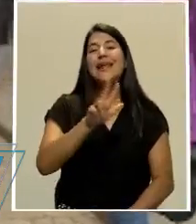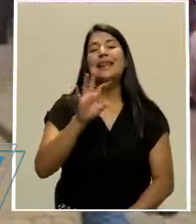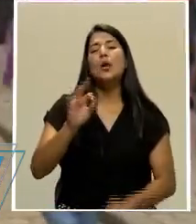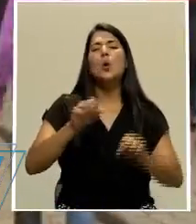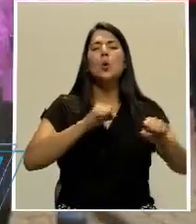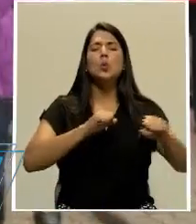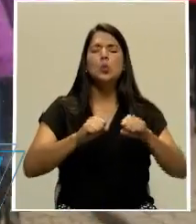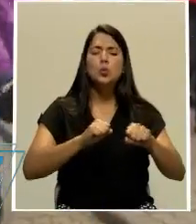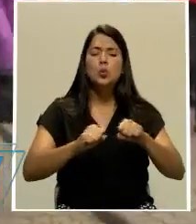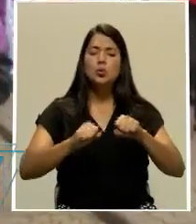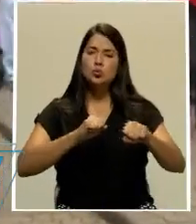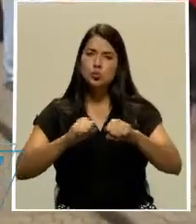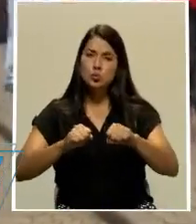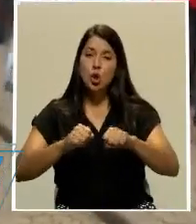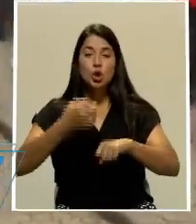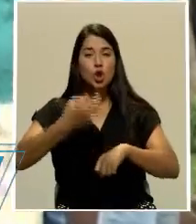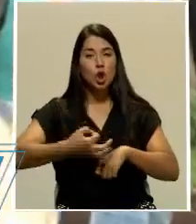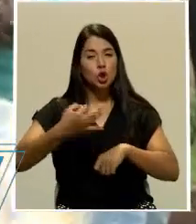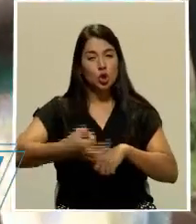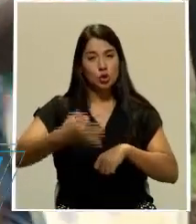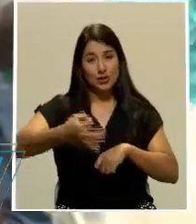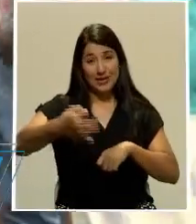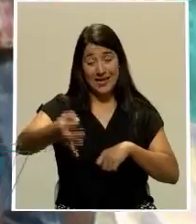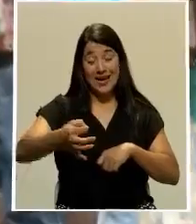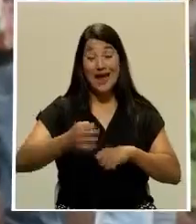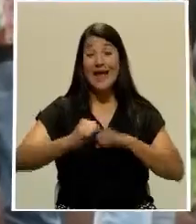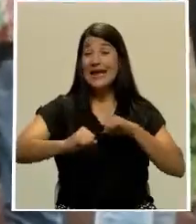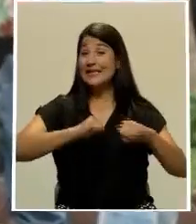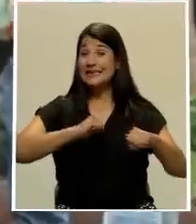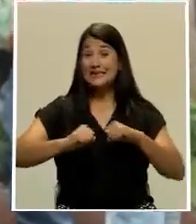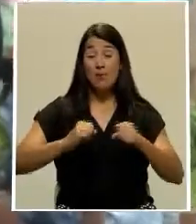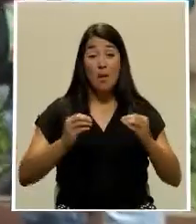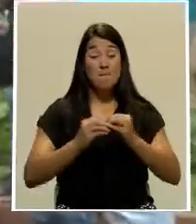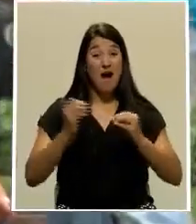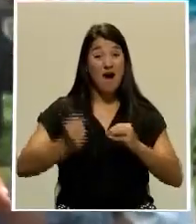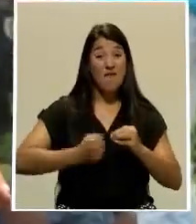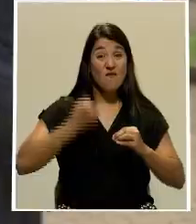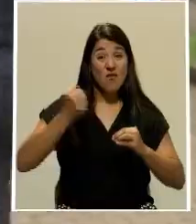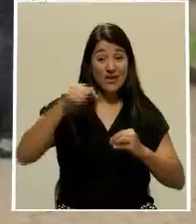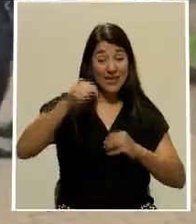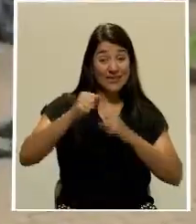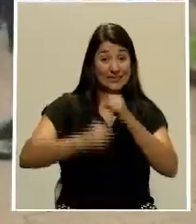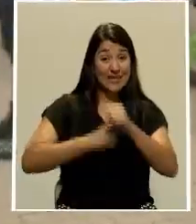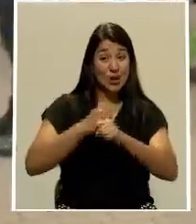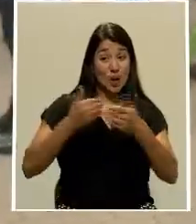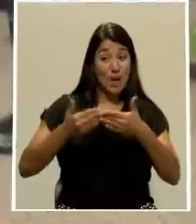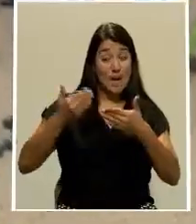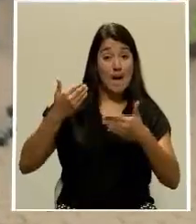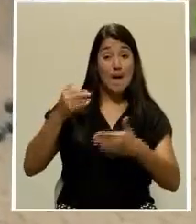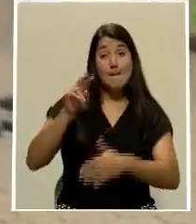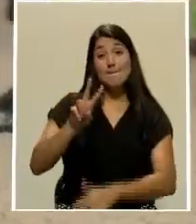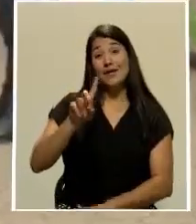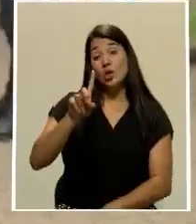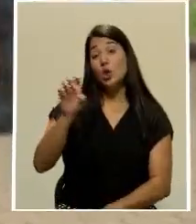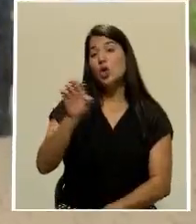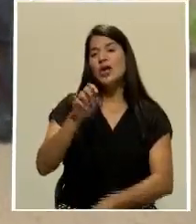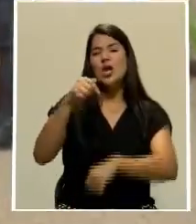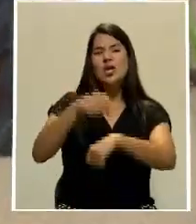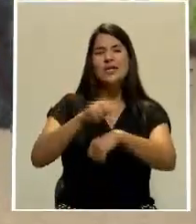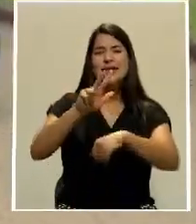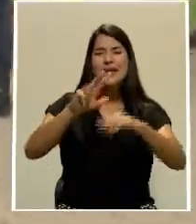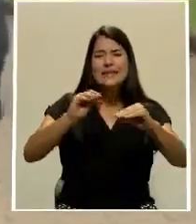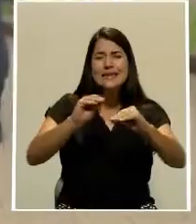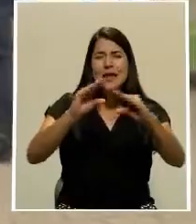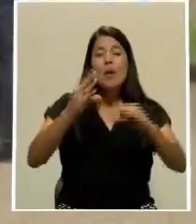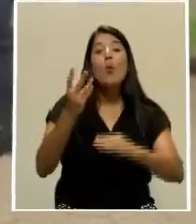sismos al día. El sismo de mayor magnitud que se ha percibido este año se dio el pasado 21 de enero a las 3 de la mañana con una